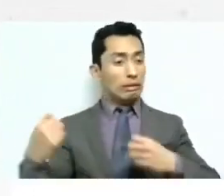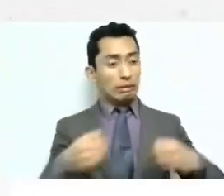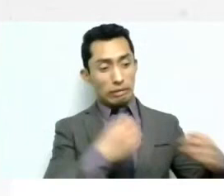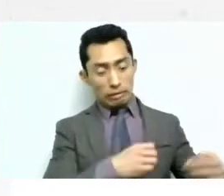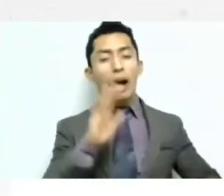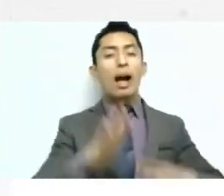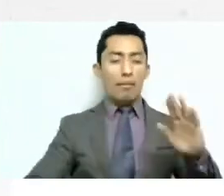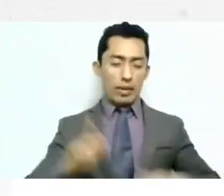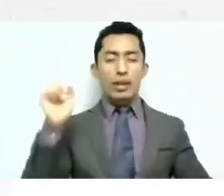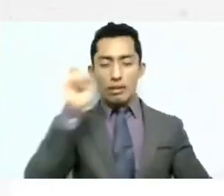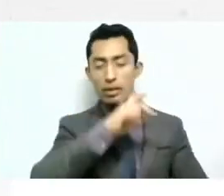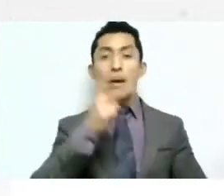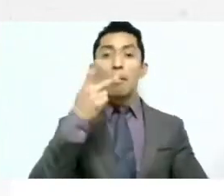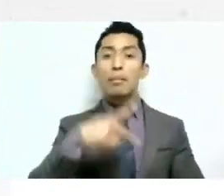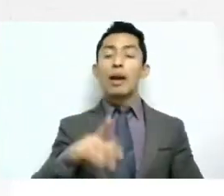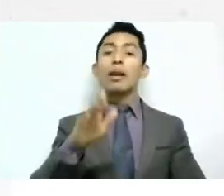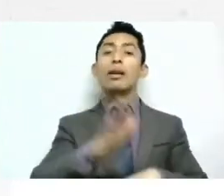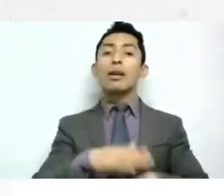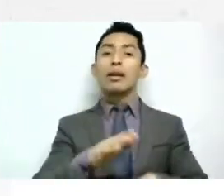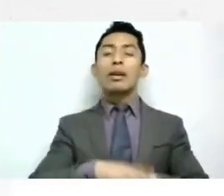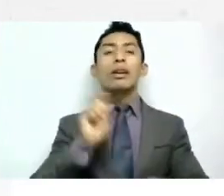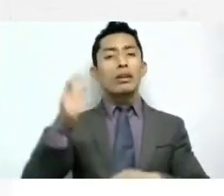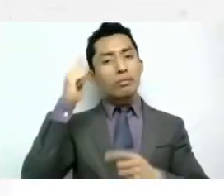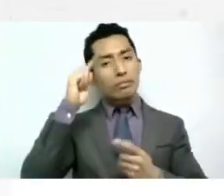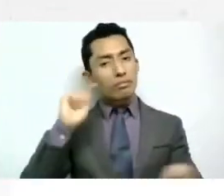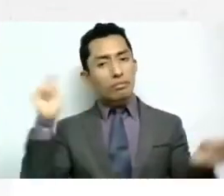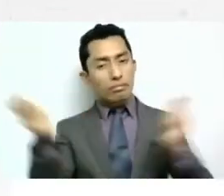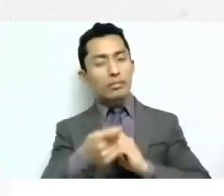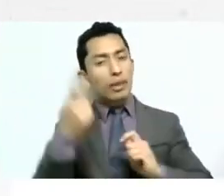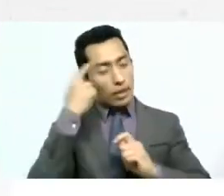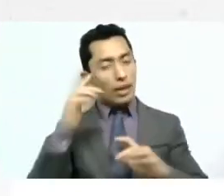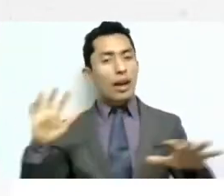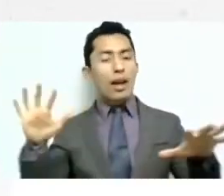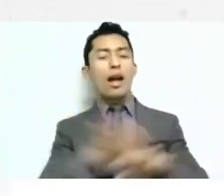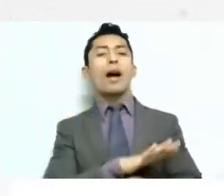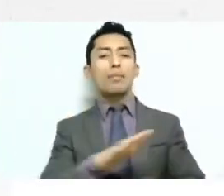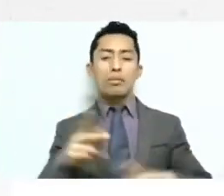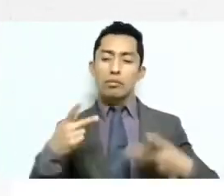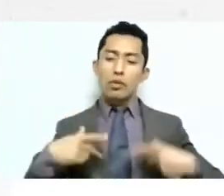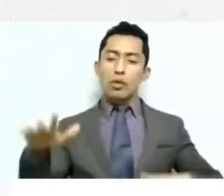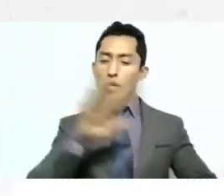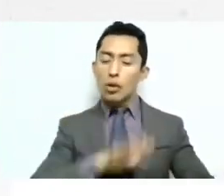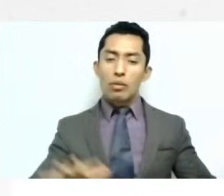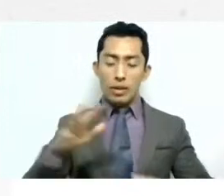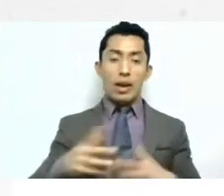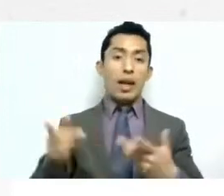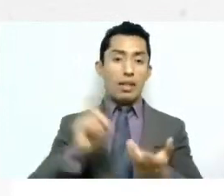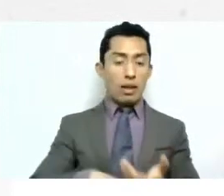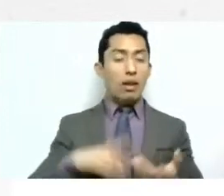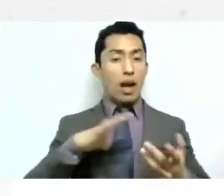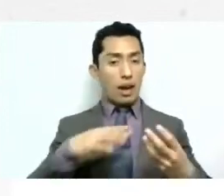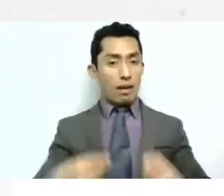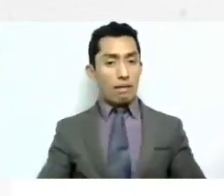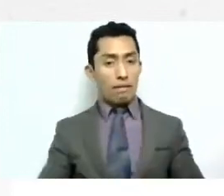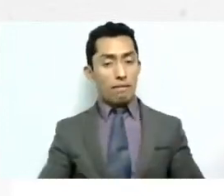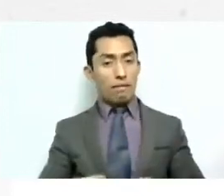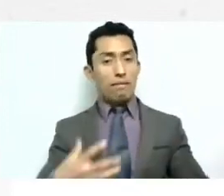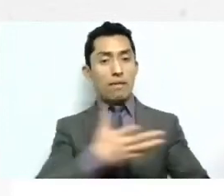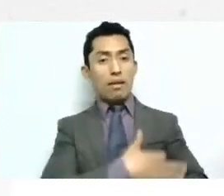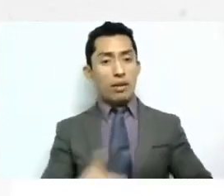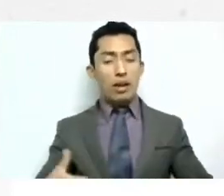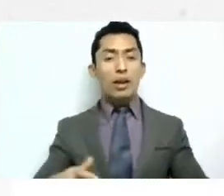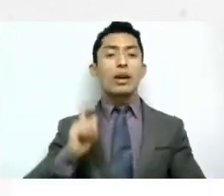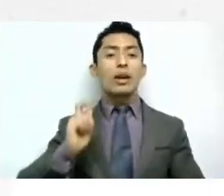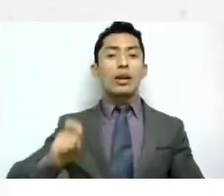aquí es donde tenemos que cambiar la percepción como sociedad si si estamos en familia si hay el padre hay que hacer